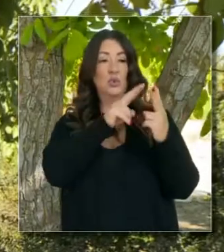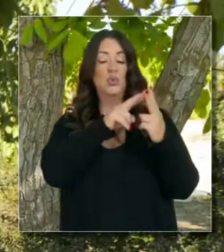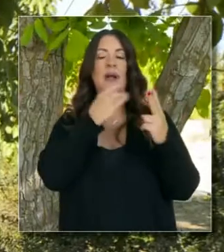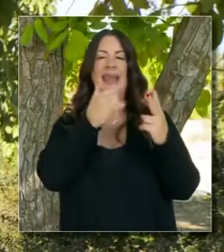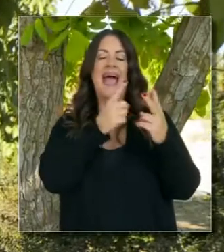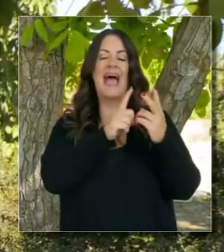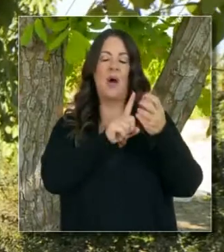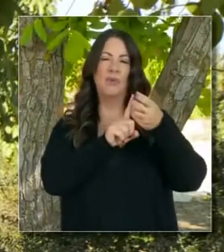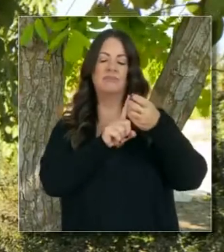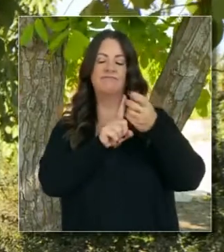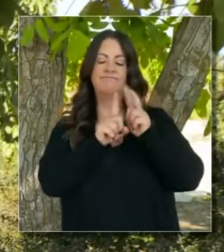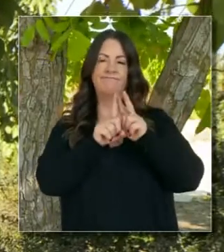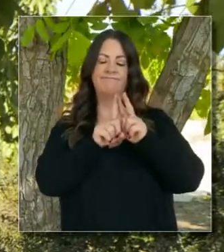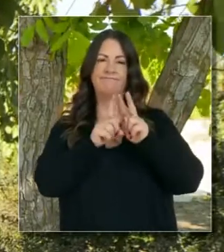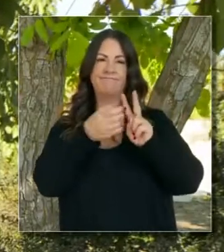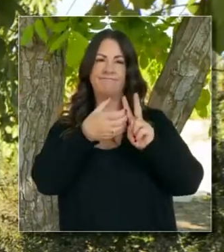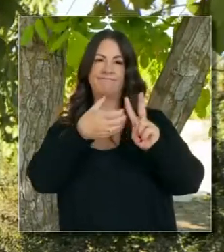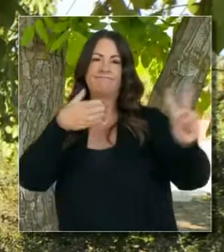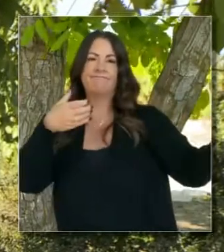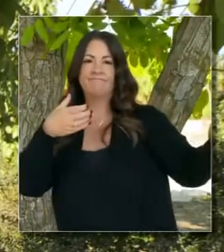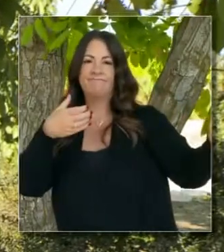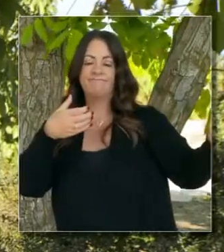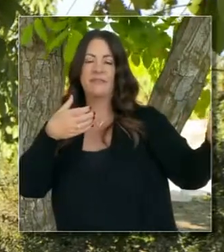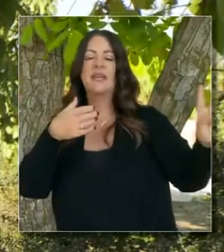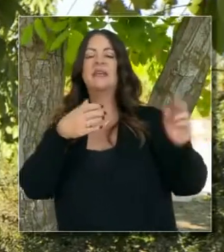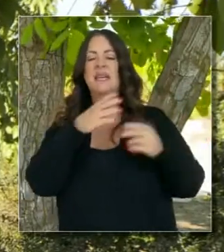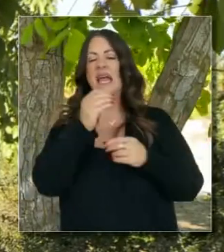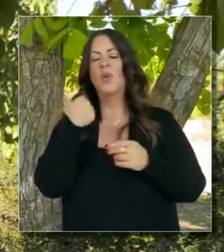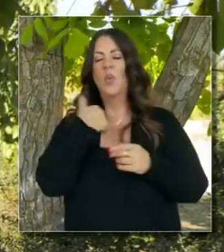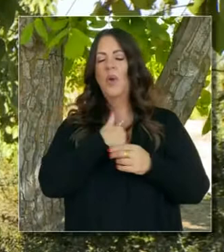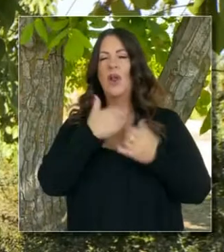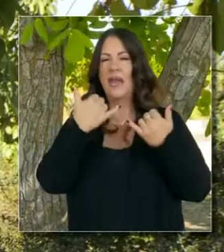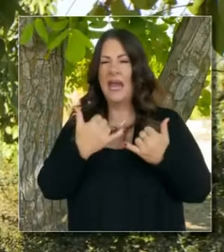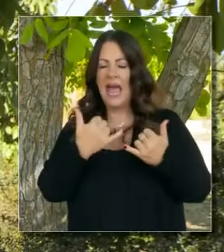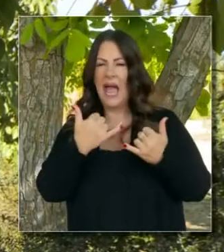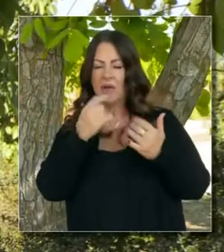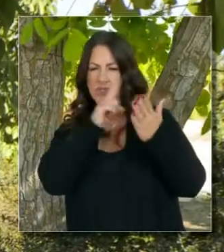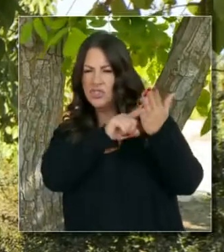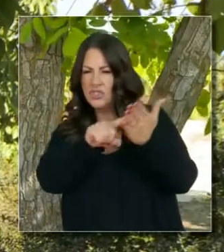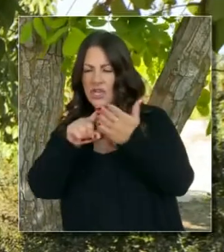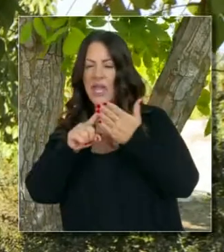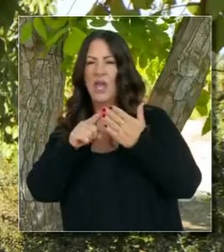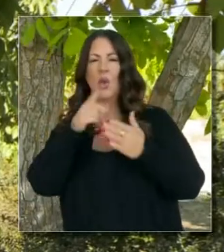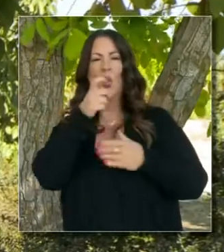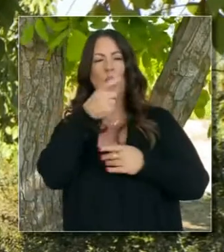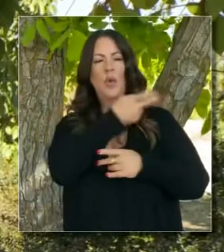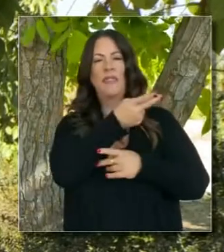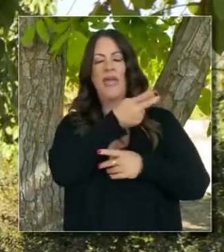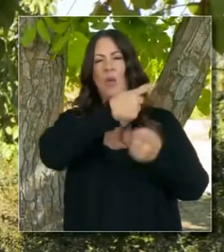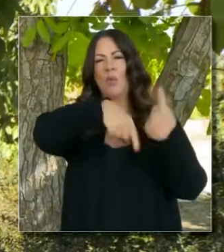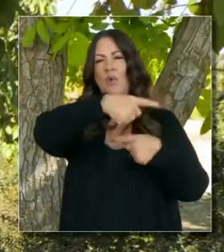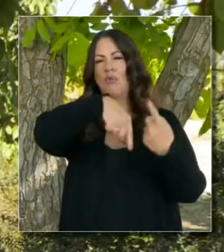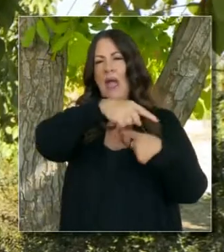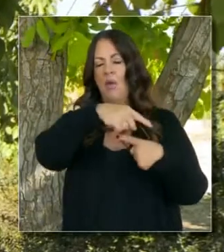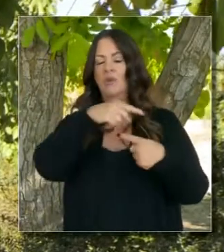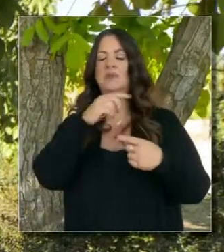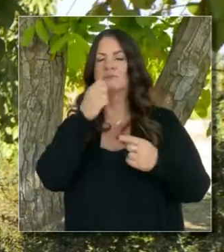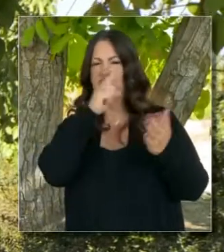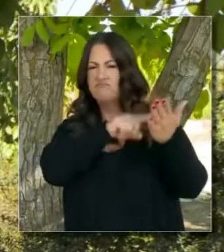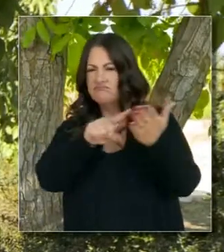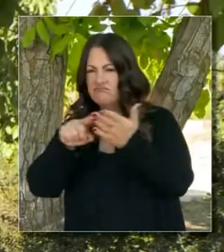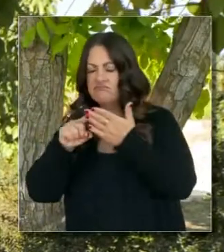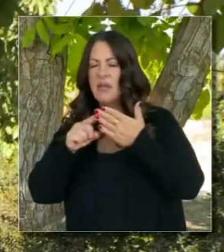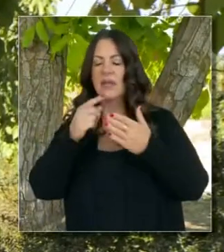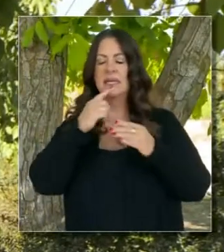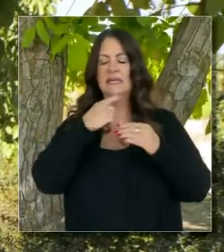aislados y estamos trabajando en eso para asegurarnos de que todos reciban la